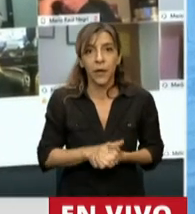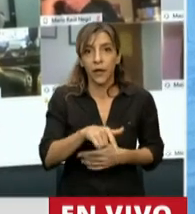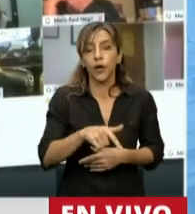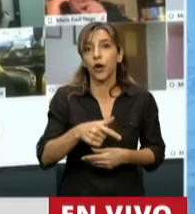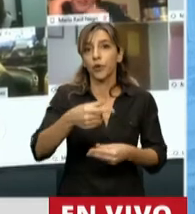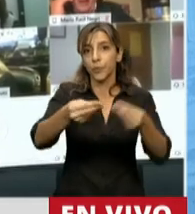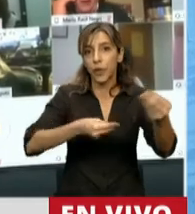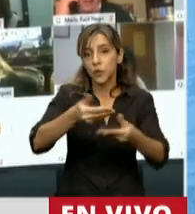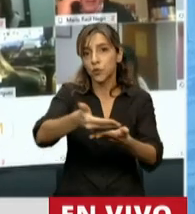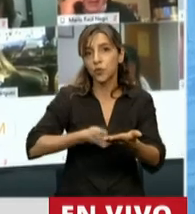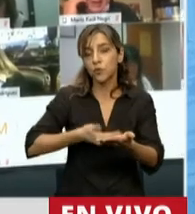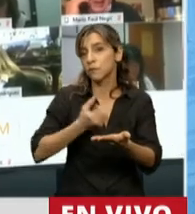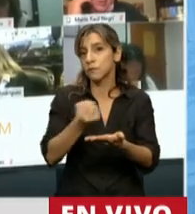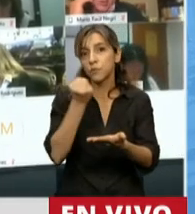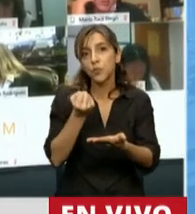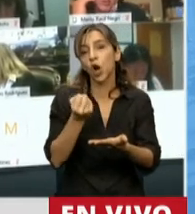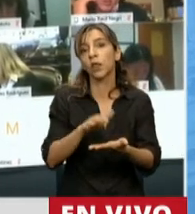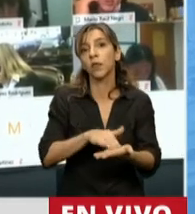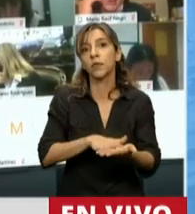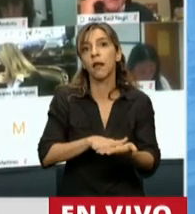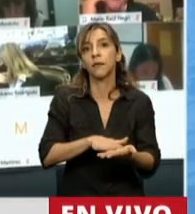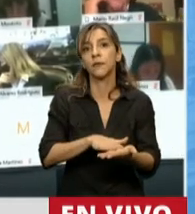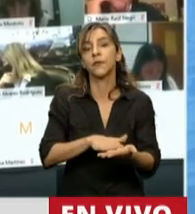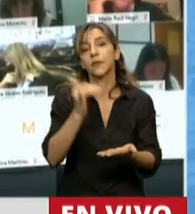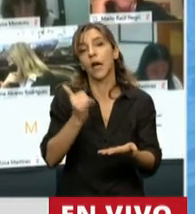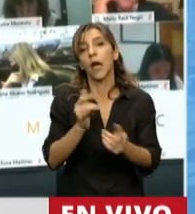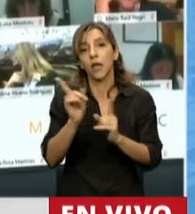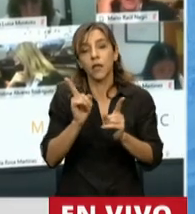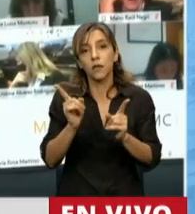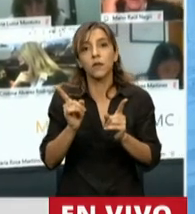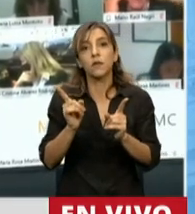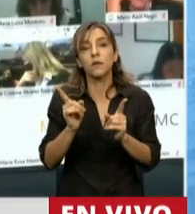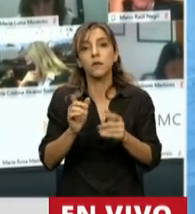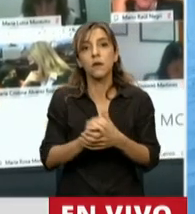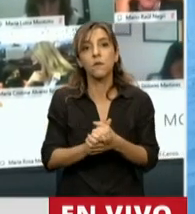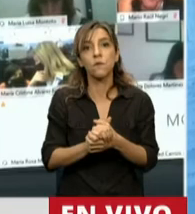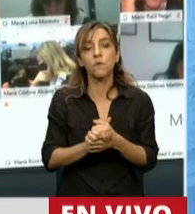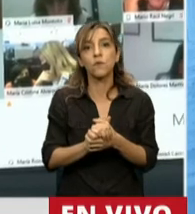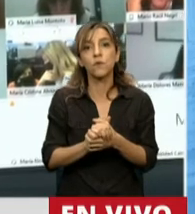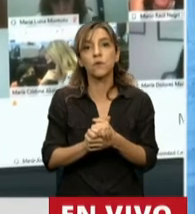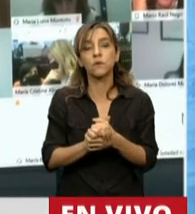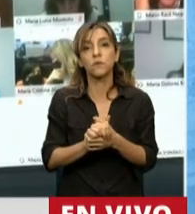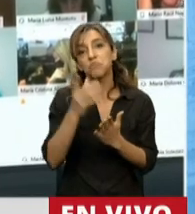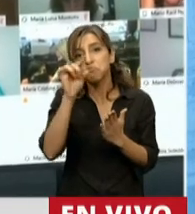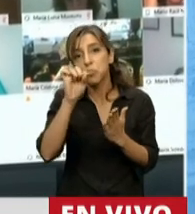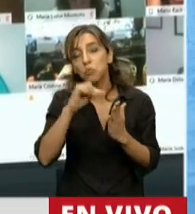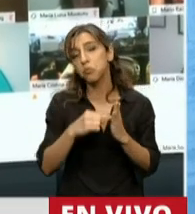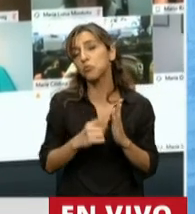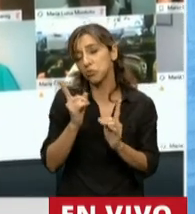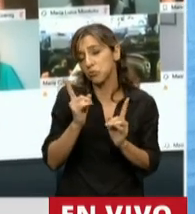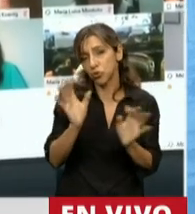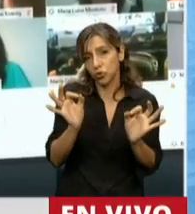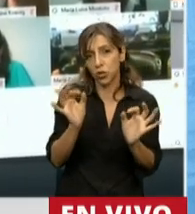creo que tiene algunas cuestiones con las cuales algunos podemos no